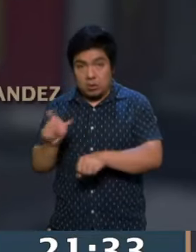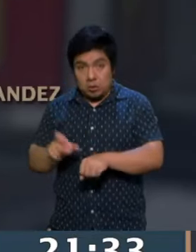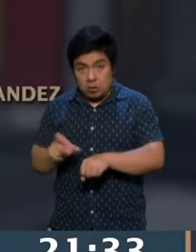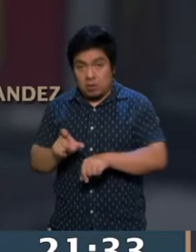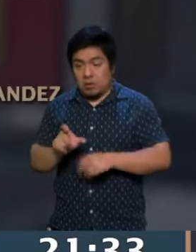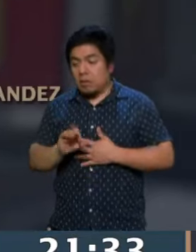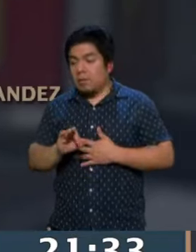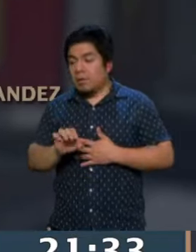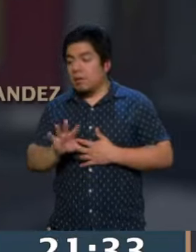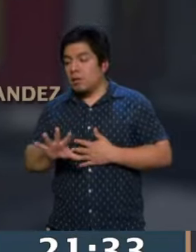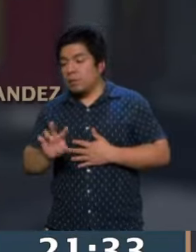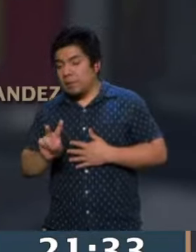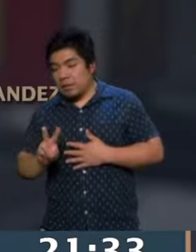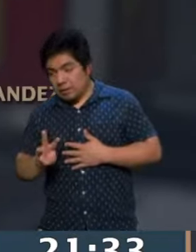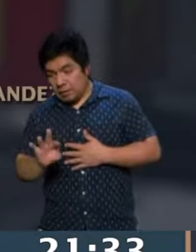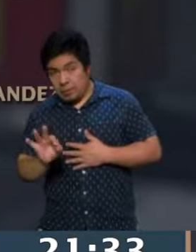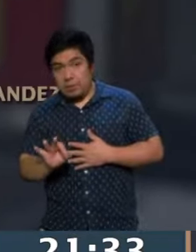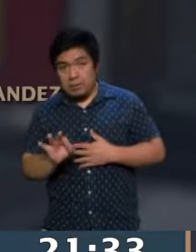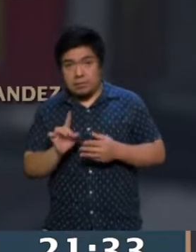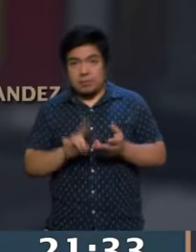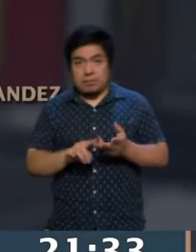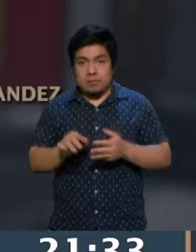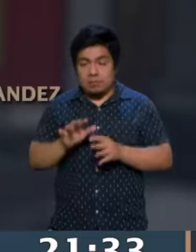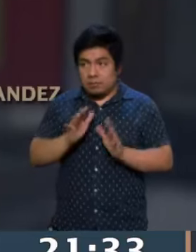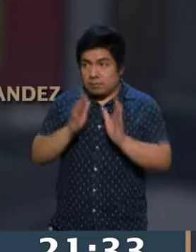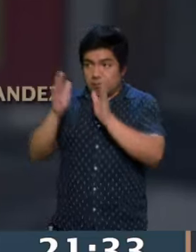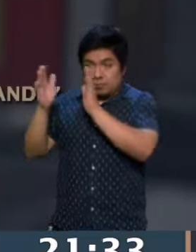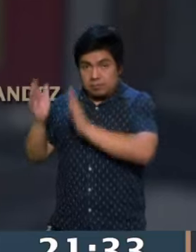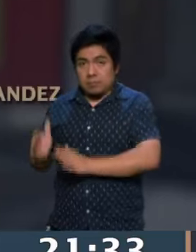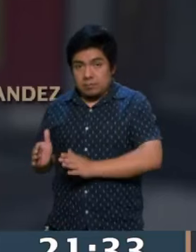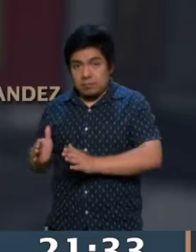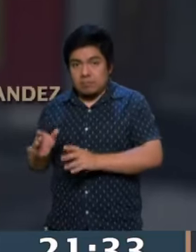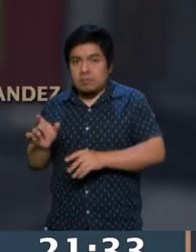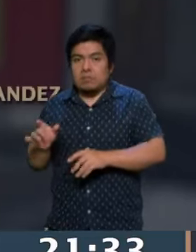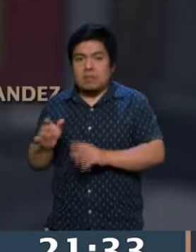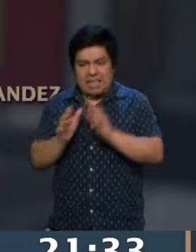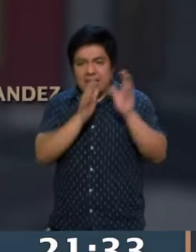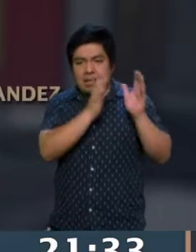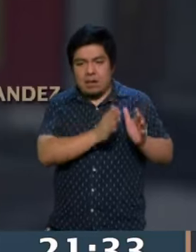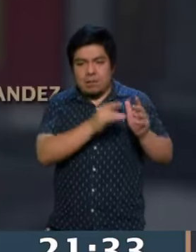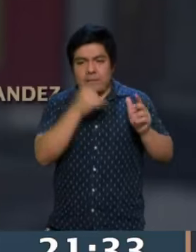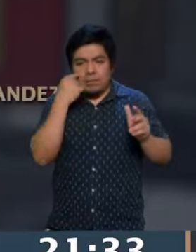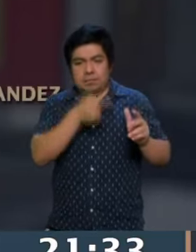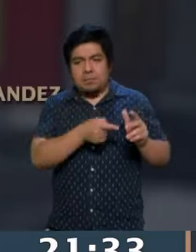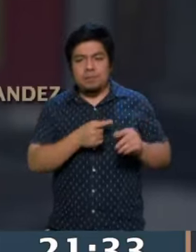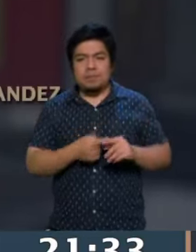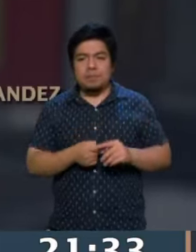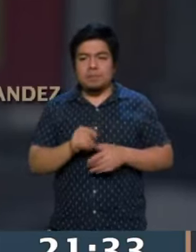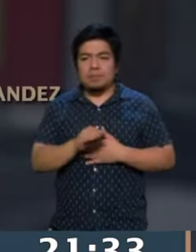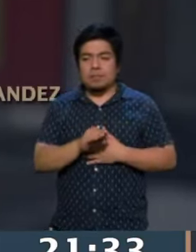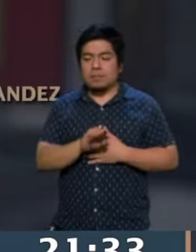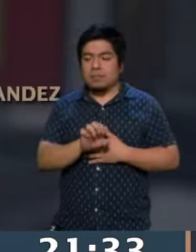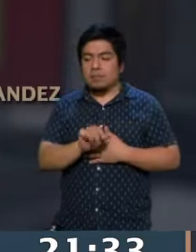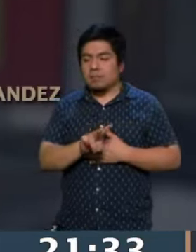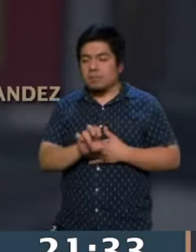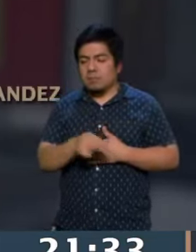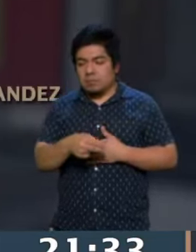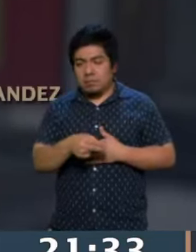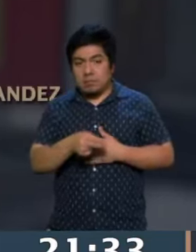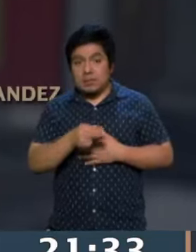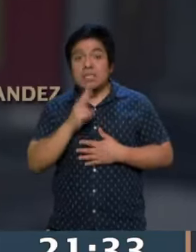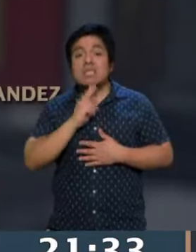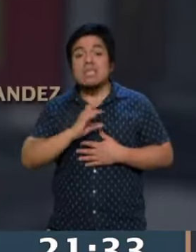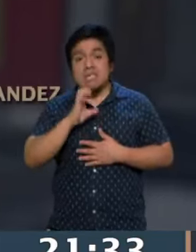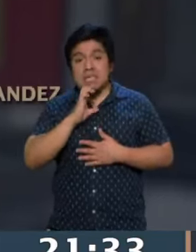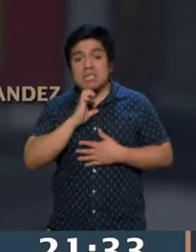con el 53%. Y de este lado tenemos a... Evelyn Parra por la Venus